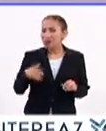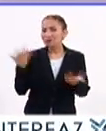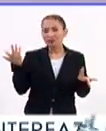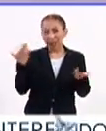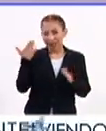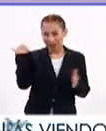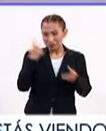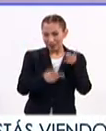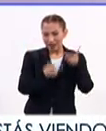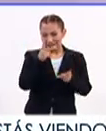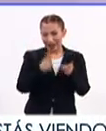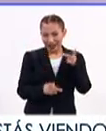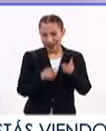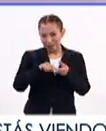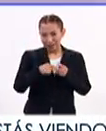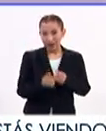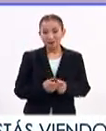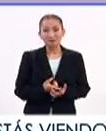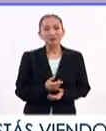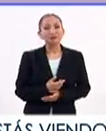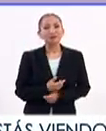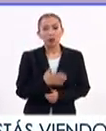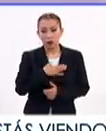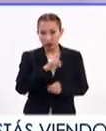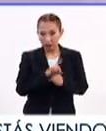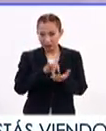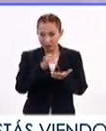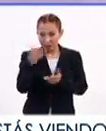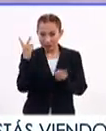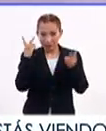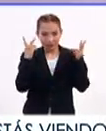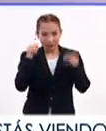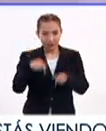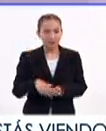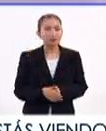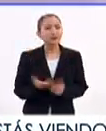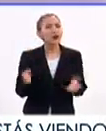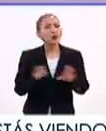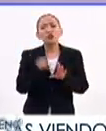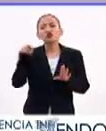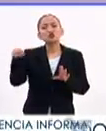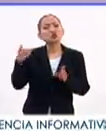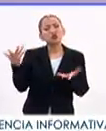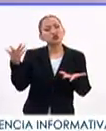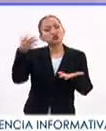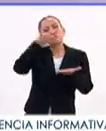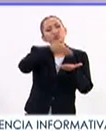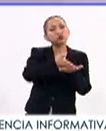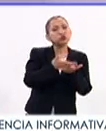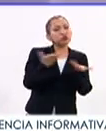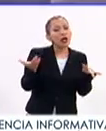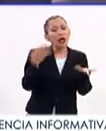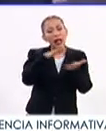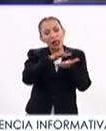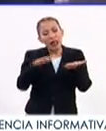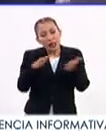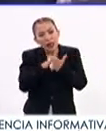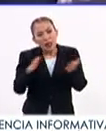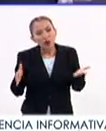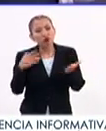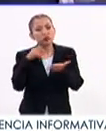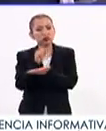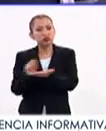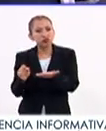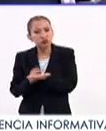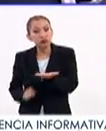platicábamos antes de Javier. Buenos días, gracias por estar con nosotros. De cómo has estado involucrado en literaturas, en